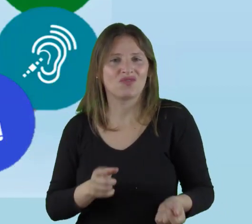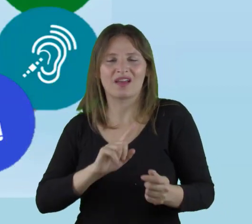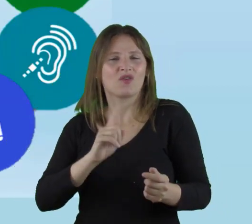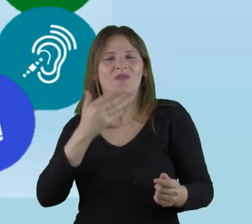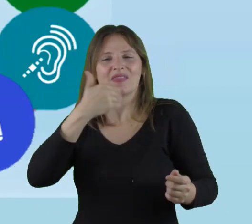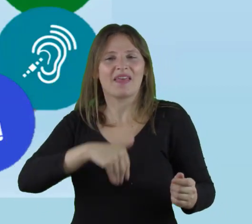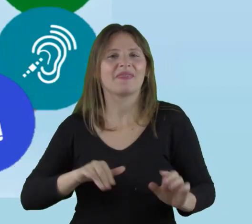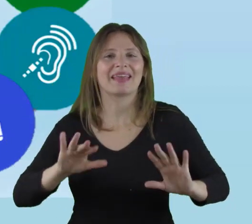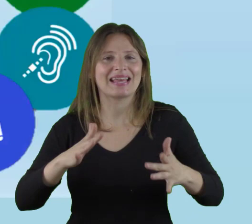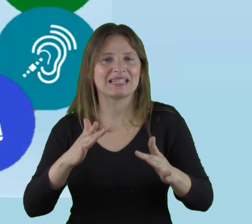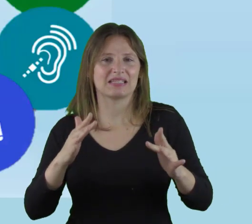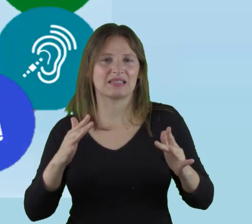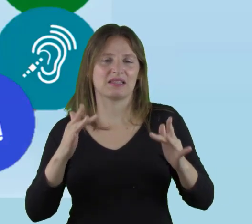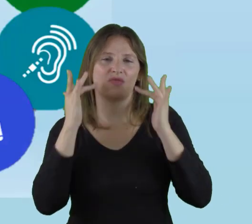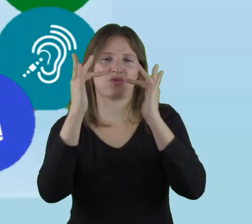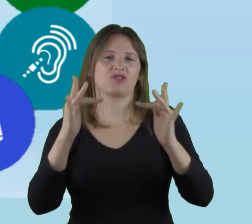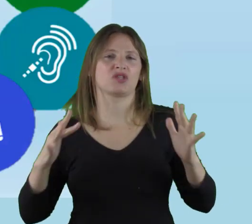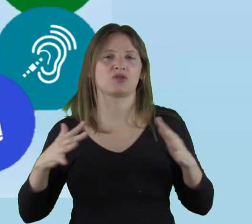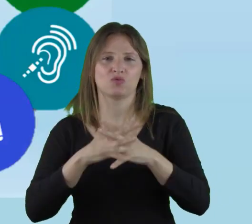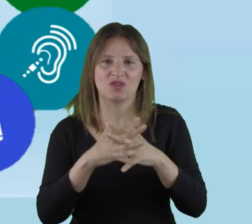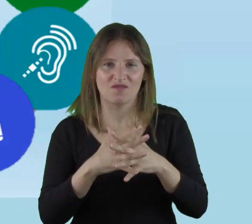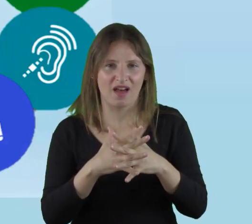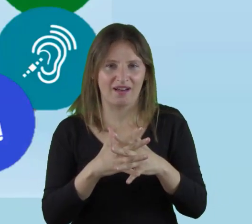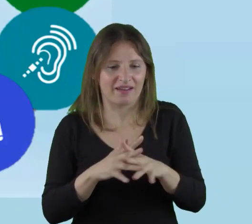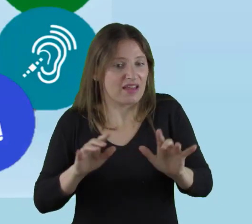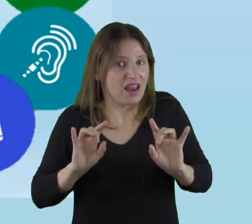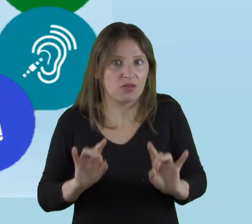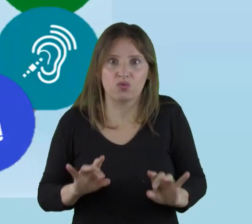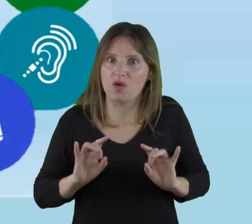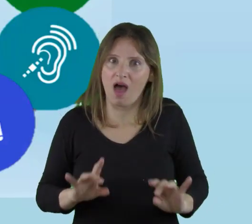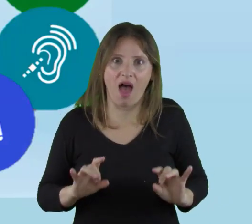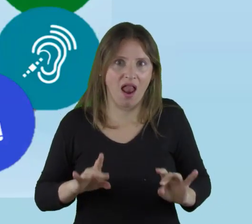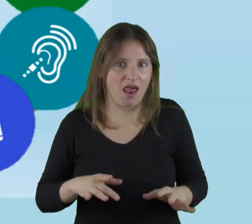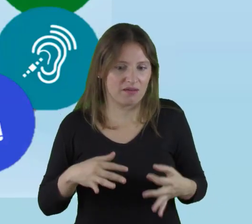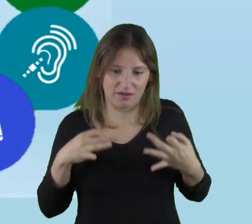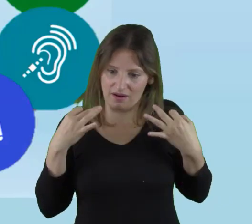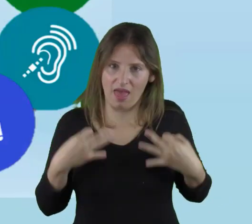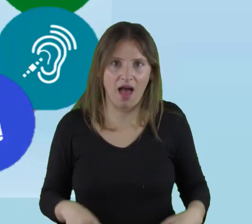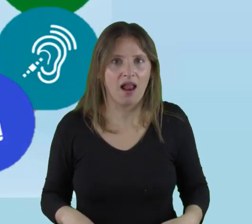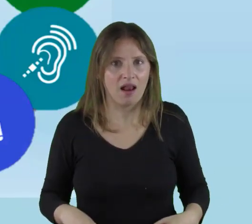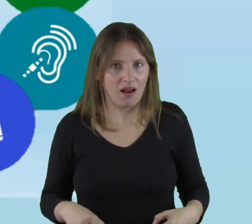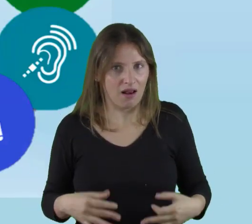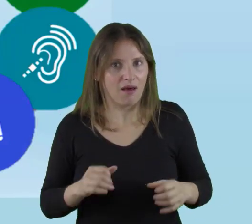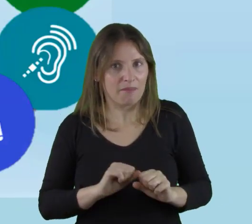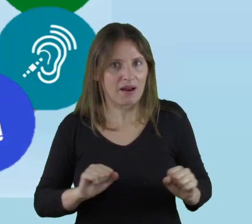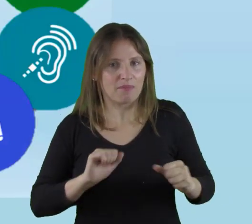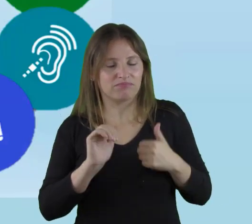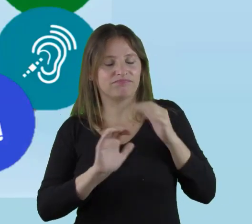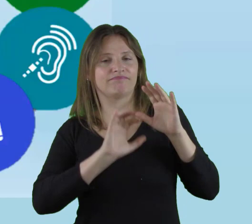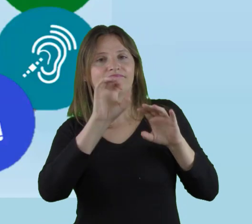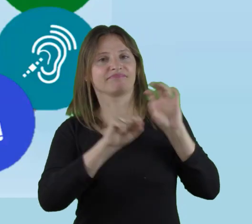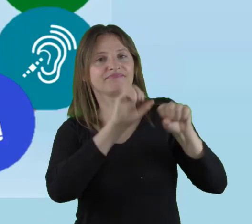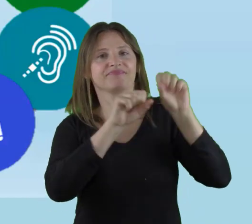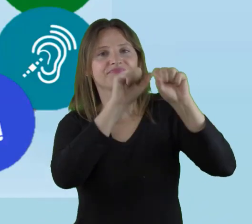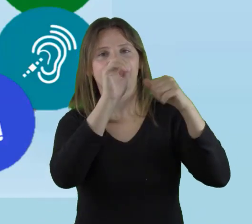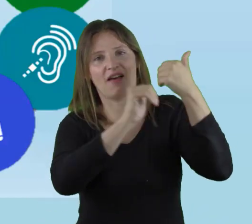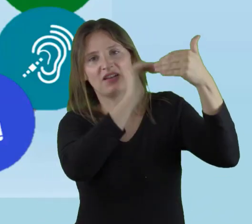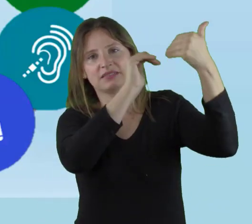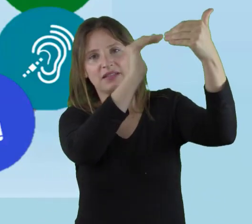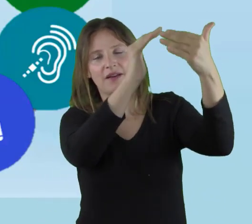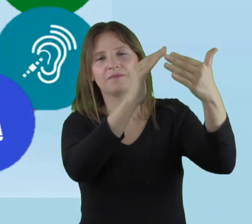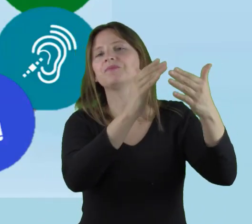a la educación inclusiva como un hecho natural y real para progresar.